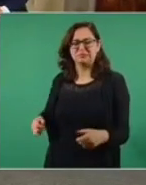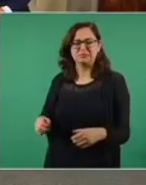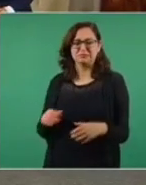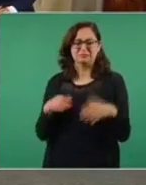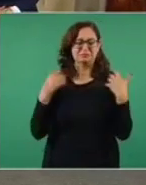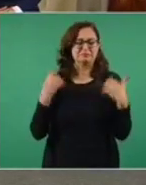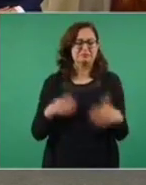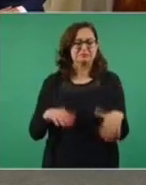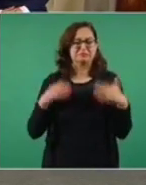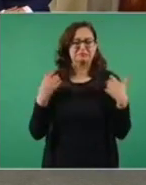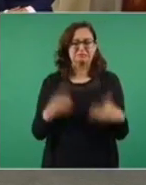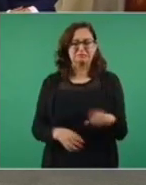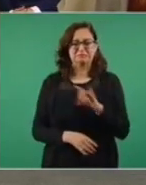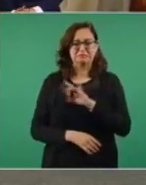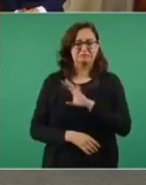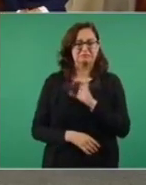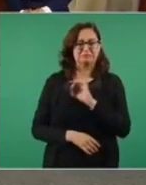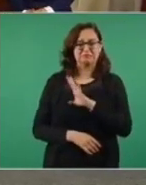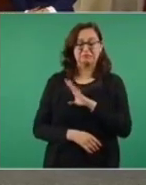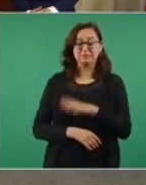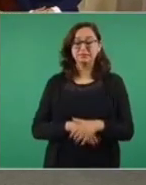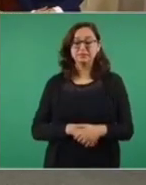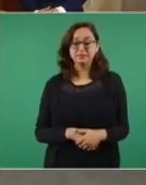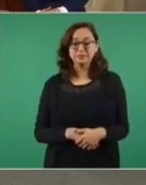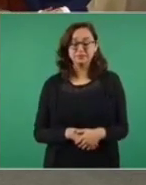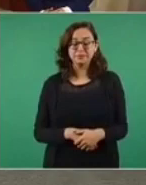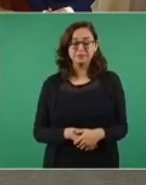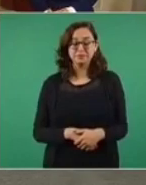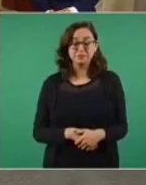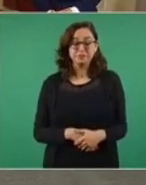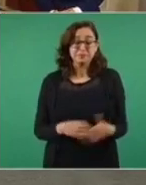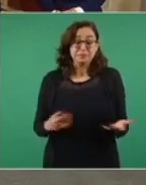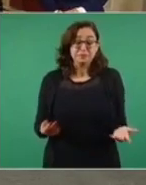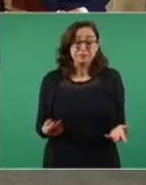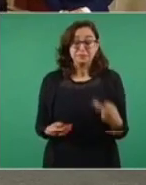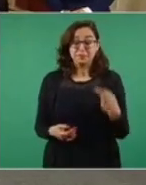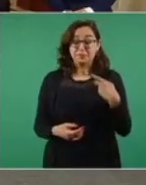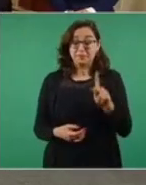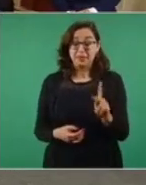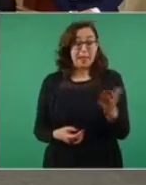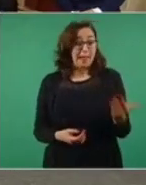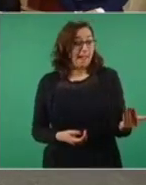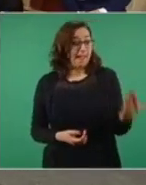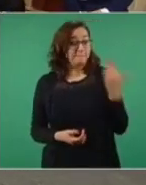de septiembre lo del asesinato del presidente Allende